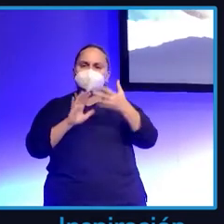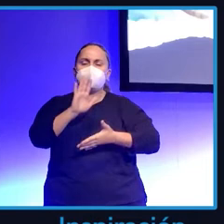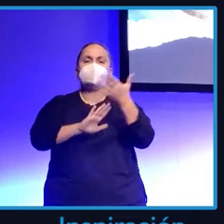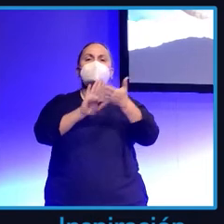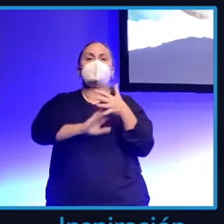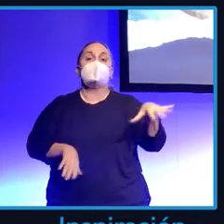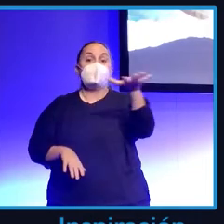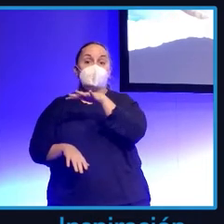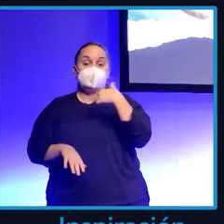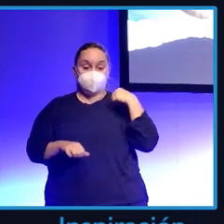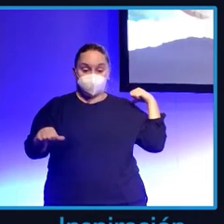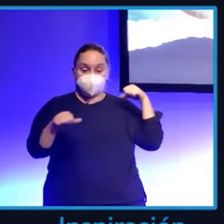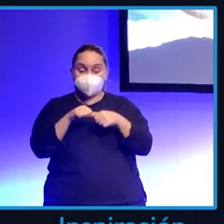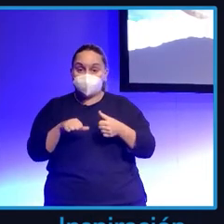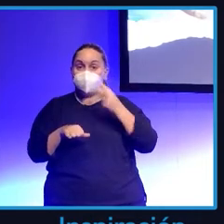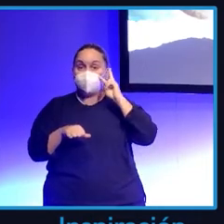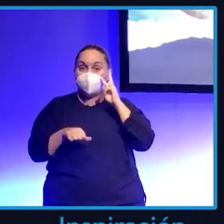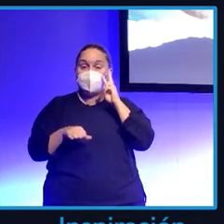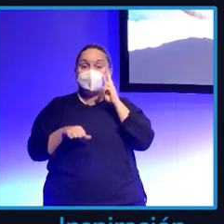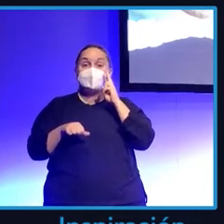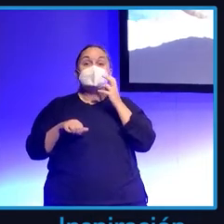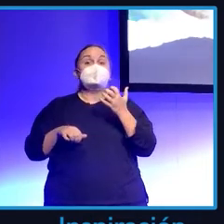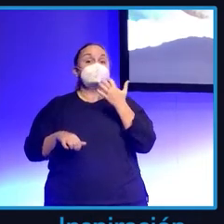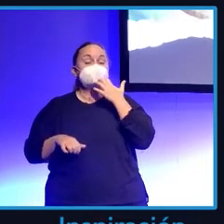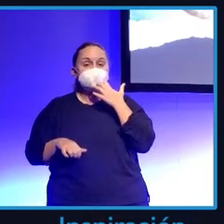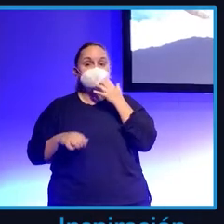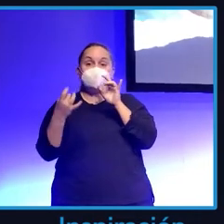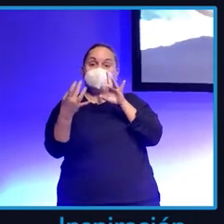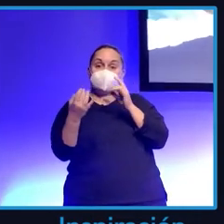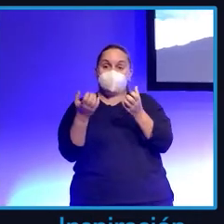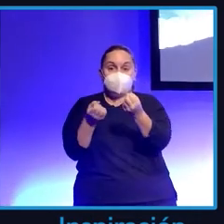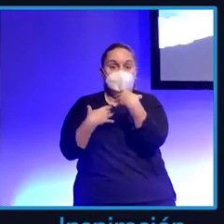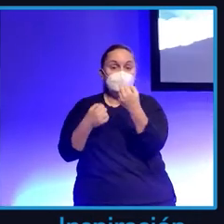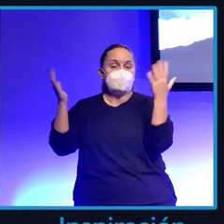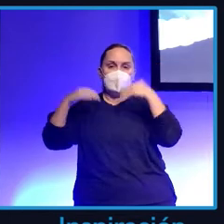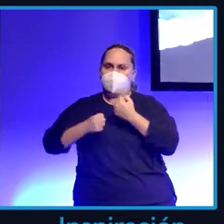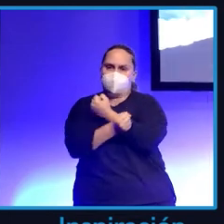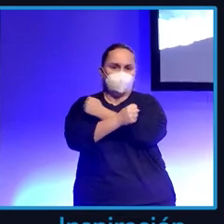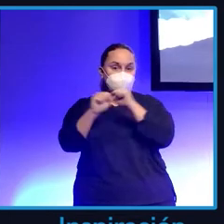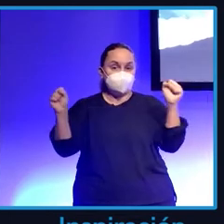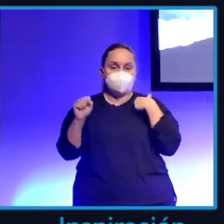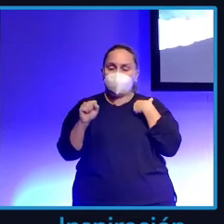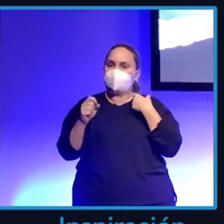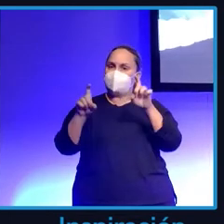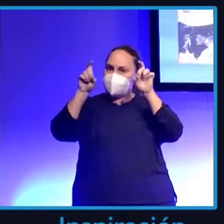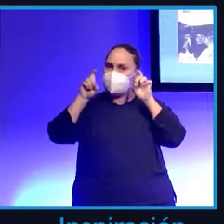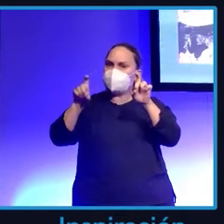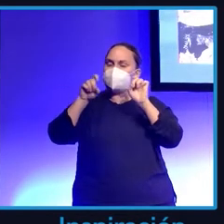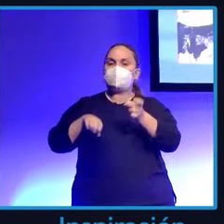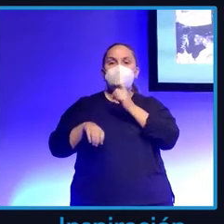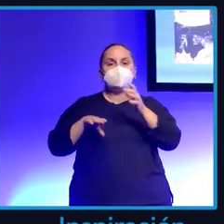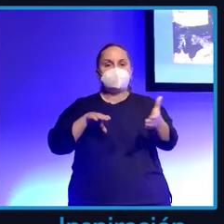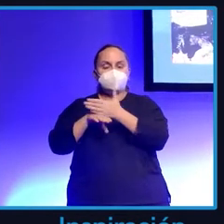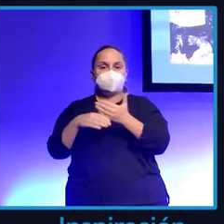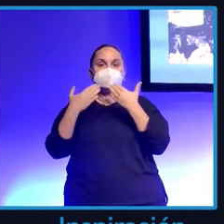hubiera hecho la divulgación que he hecho en pandemia si no hubiera tenido el feedback. Yo hice esa divulgación porque la gente que me seguía me hacía preguntas y yo quería buscar respuesta